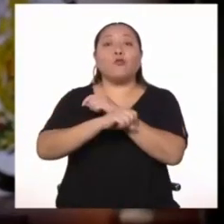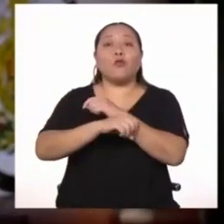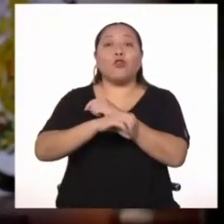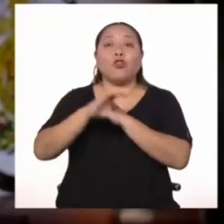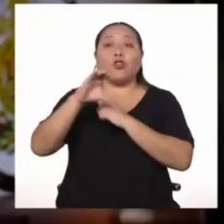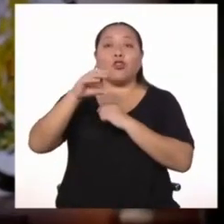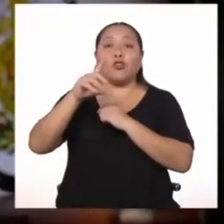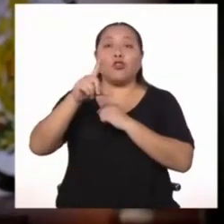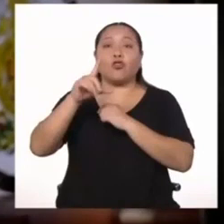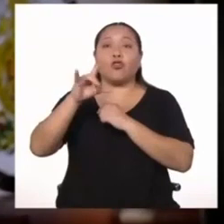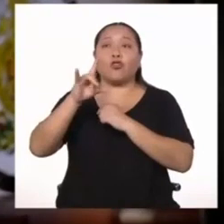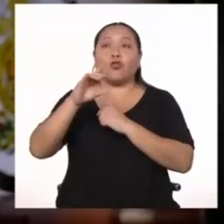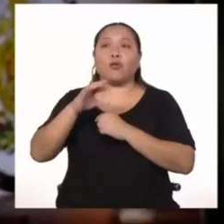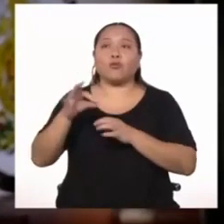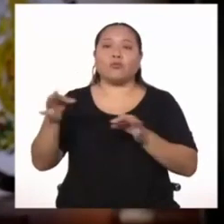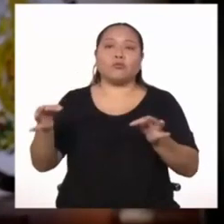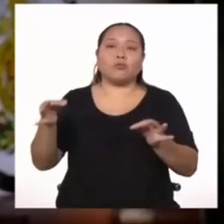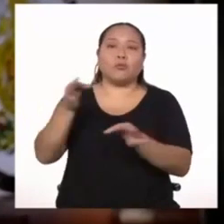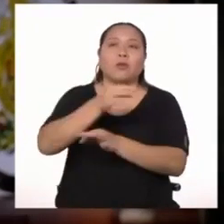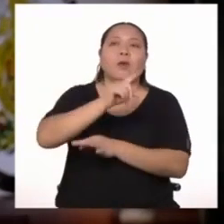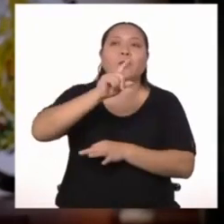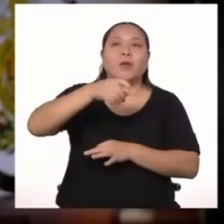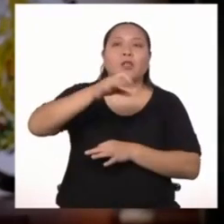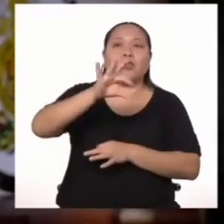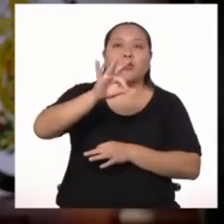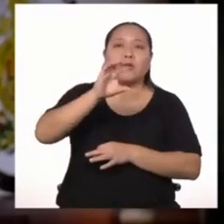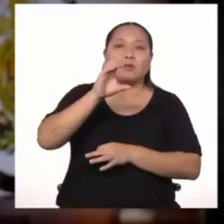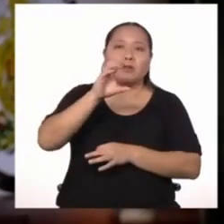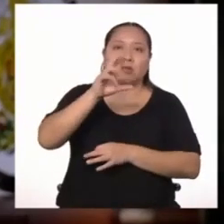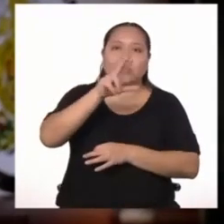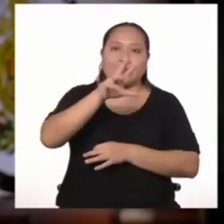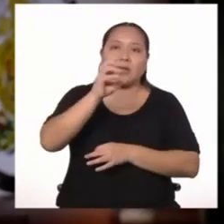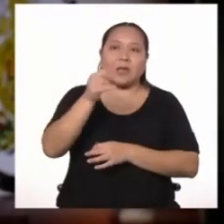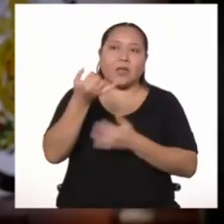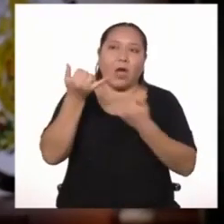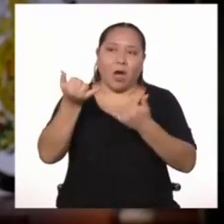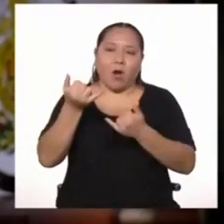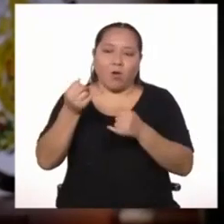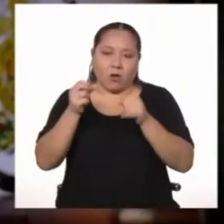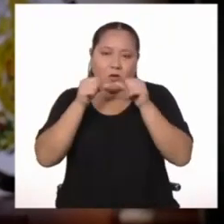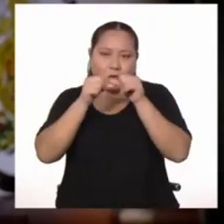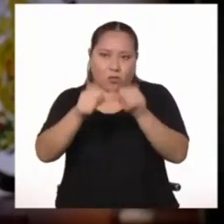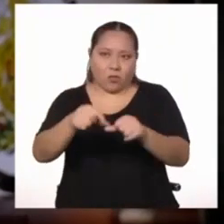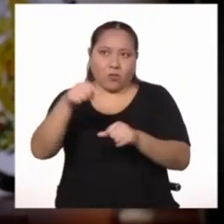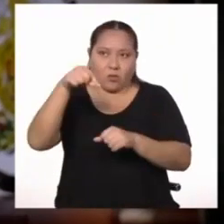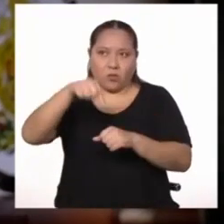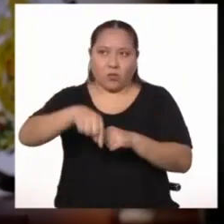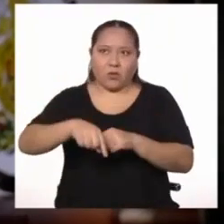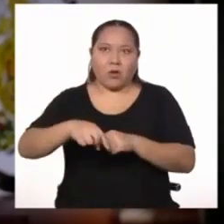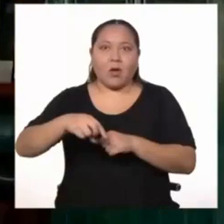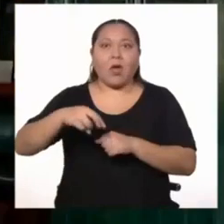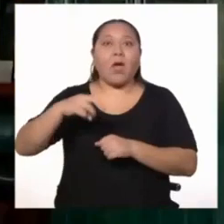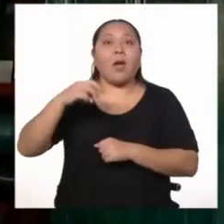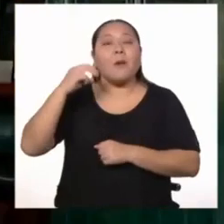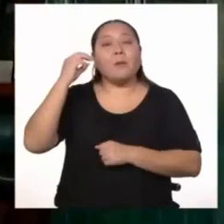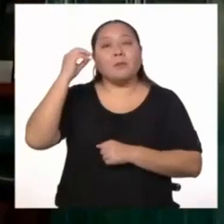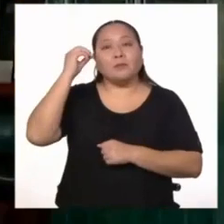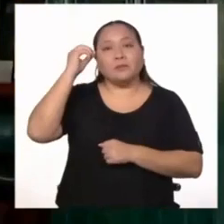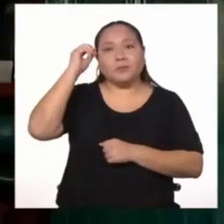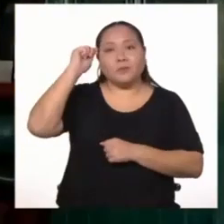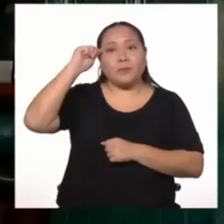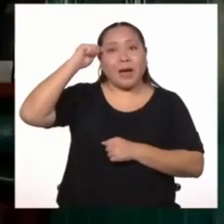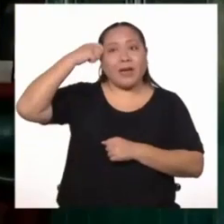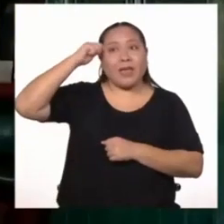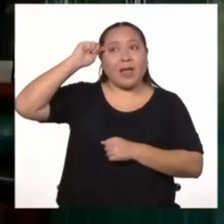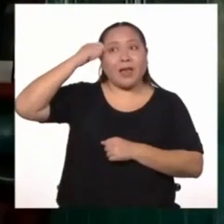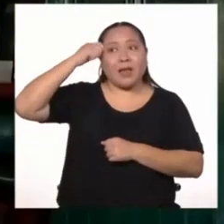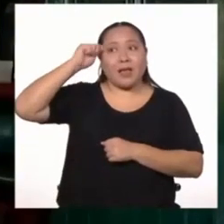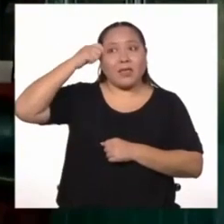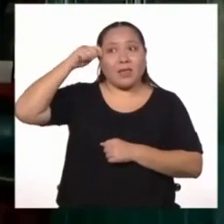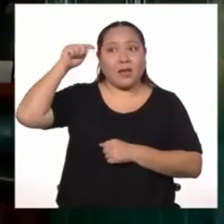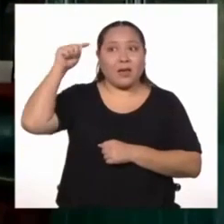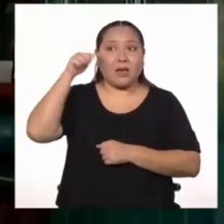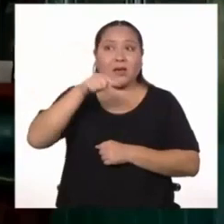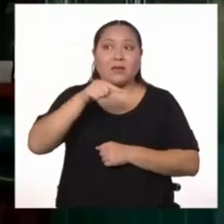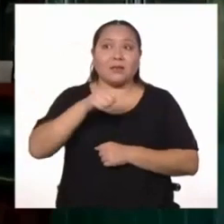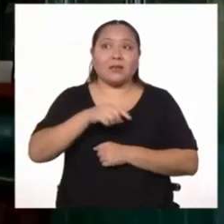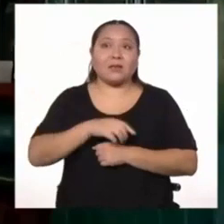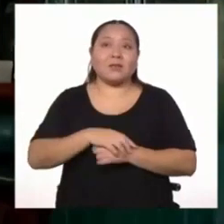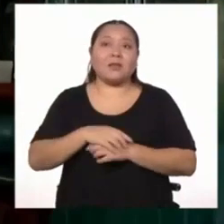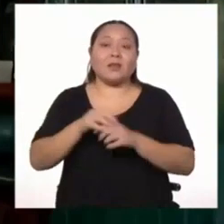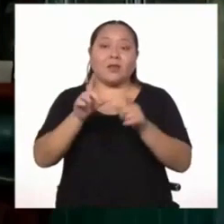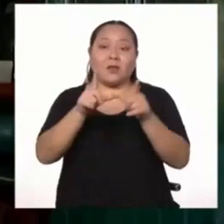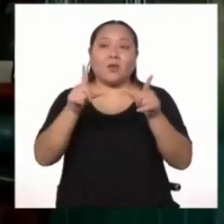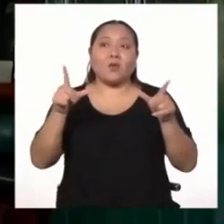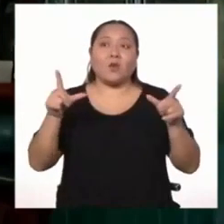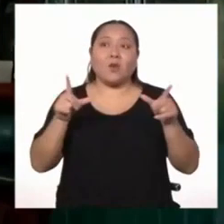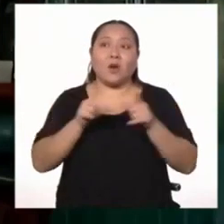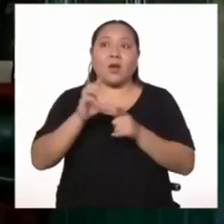se trasladaron al local que ocupan hasta el día de hoy en Magdalena. Este es el pub Cricketers,